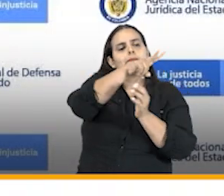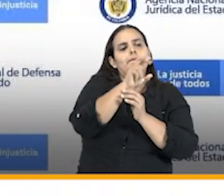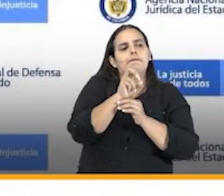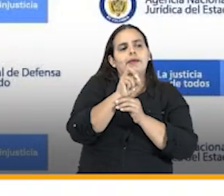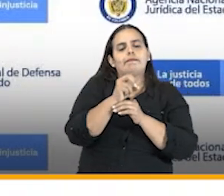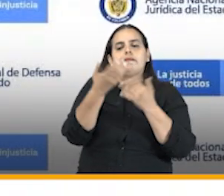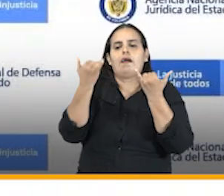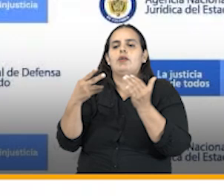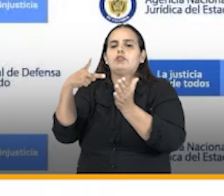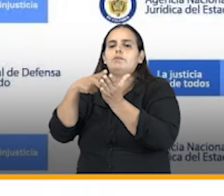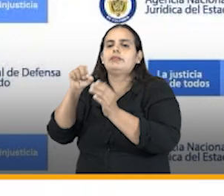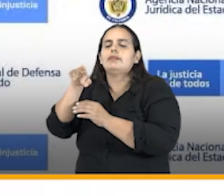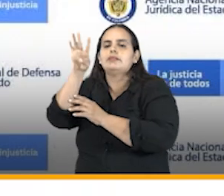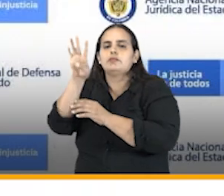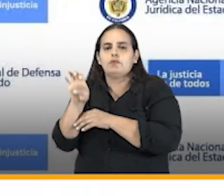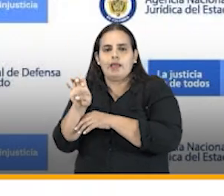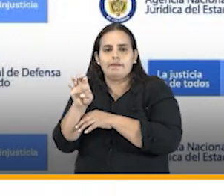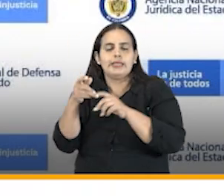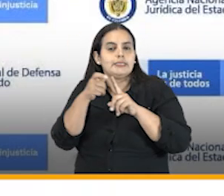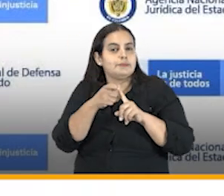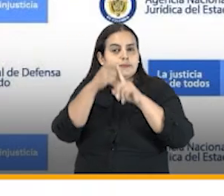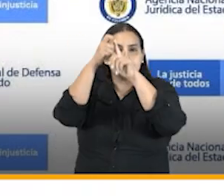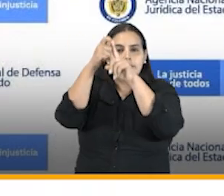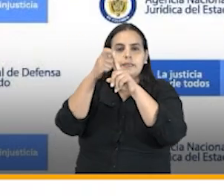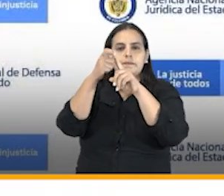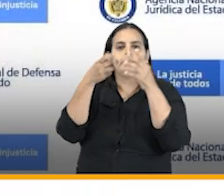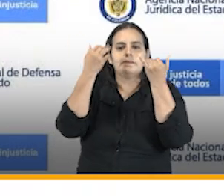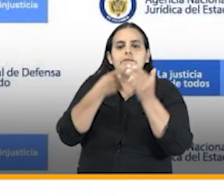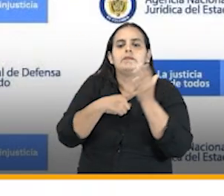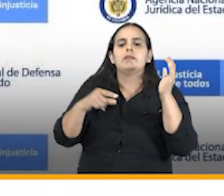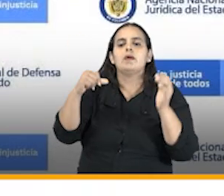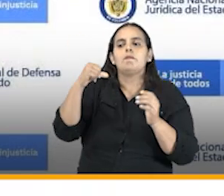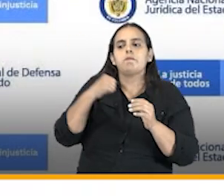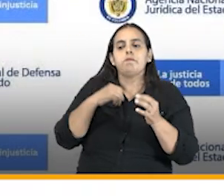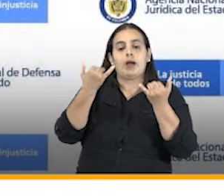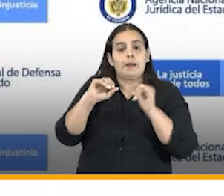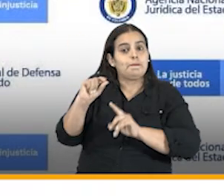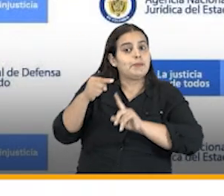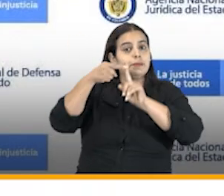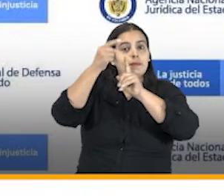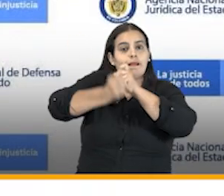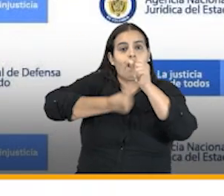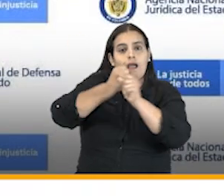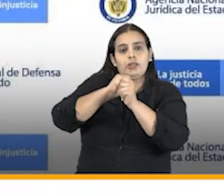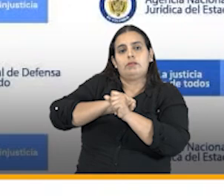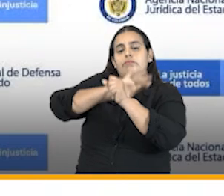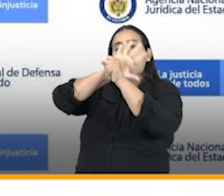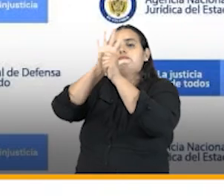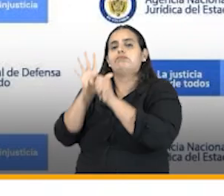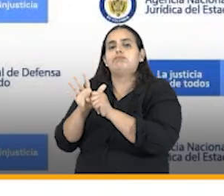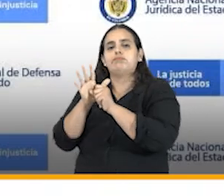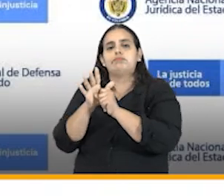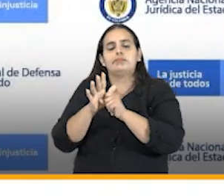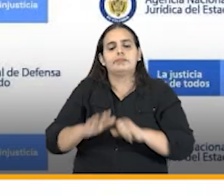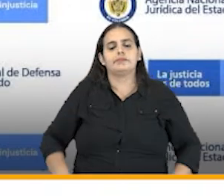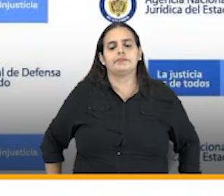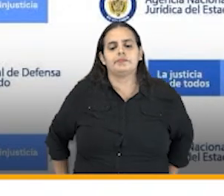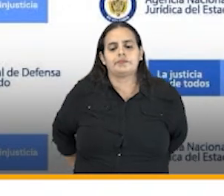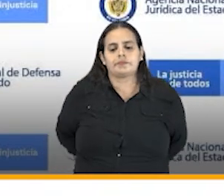versus 2019 especialmente teniendo en cuenta que este fue el primer año de la pandemia de COVID-19?